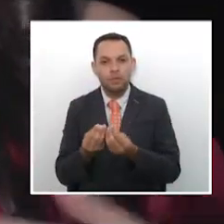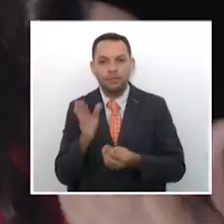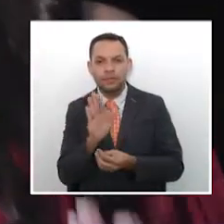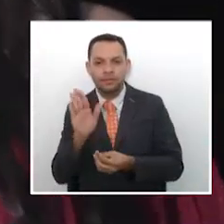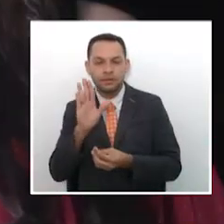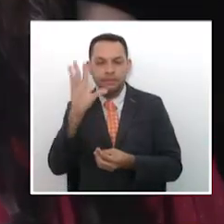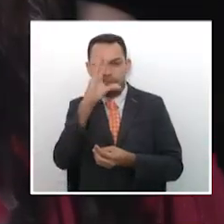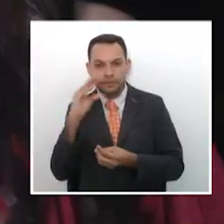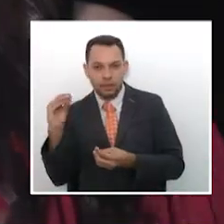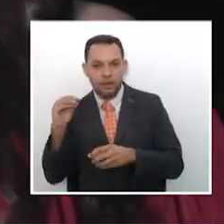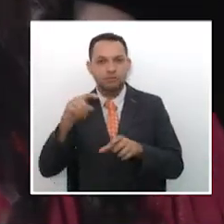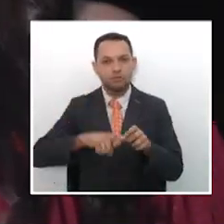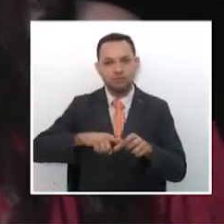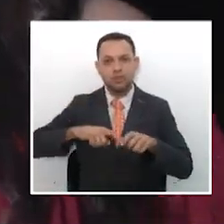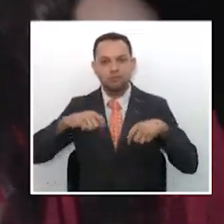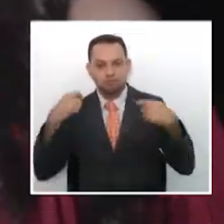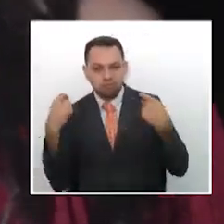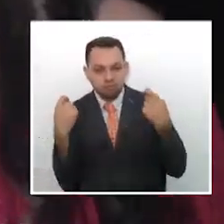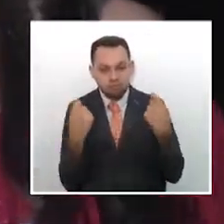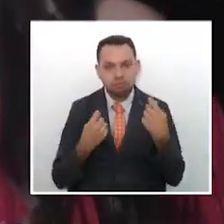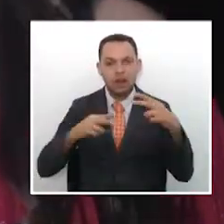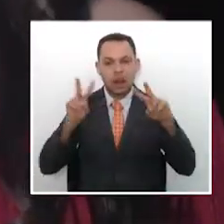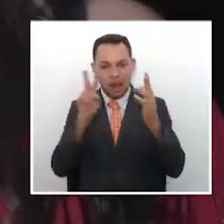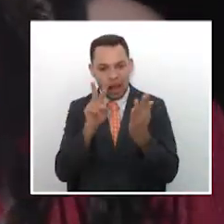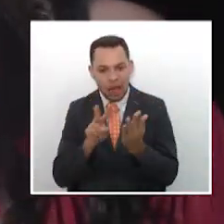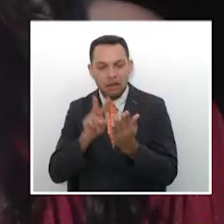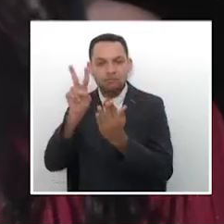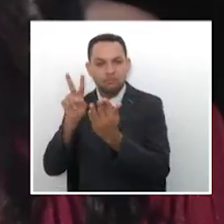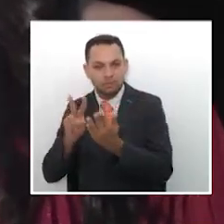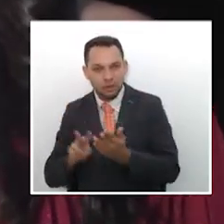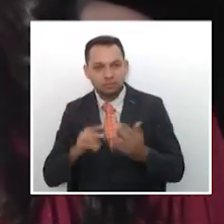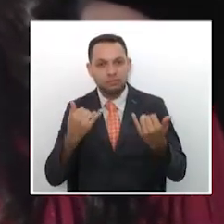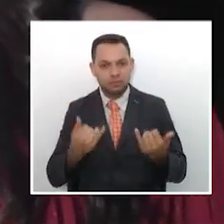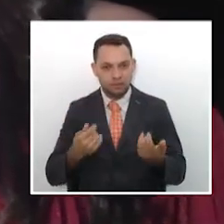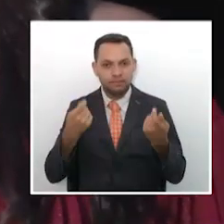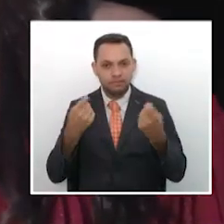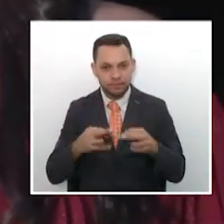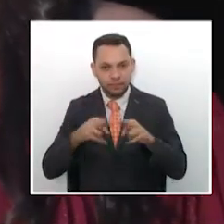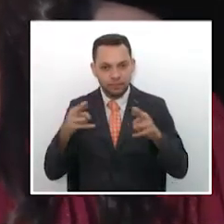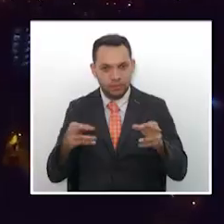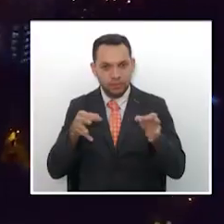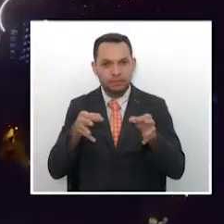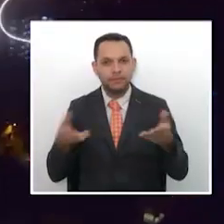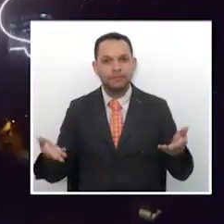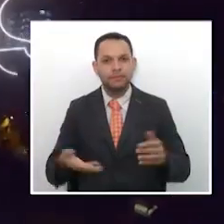Quindío para promover la lectura virtual. Espero todos los detalles al final de la emisión.